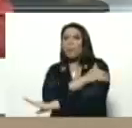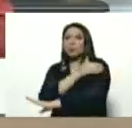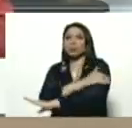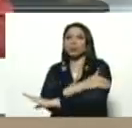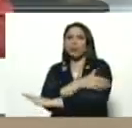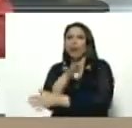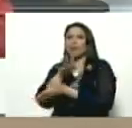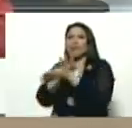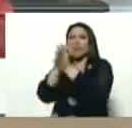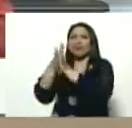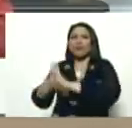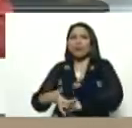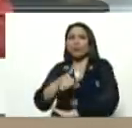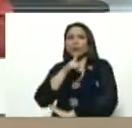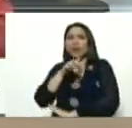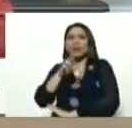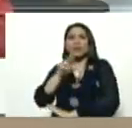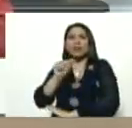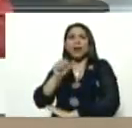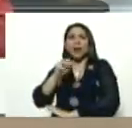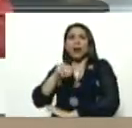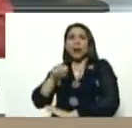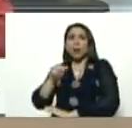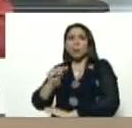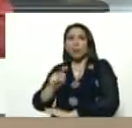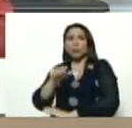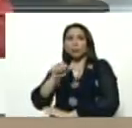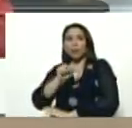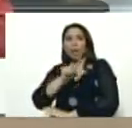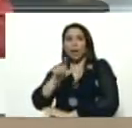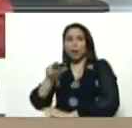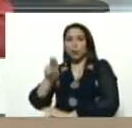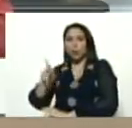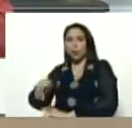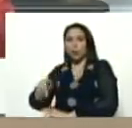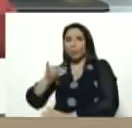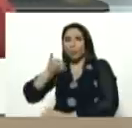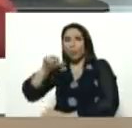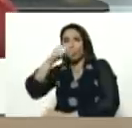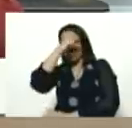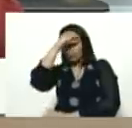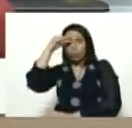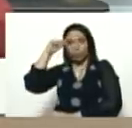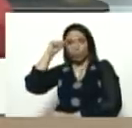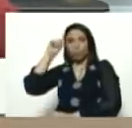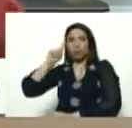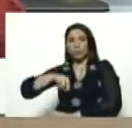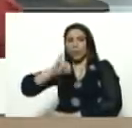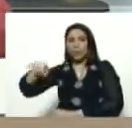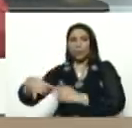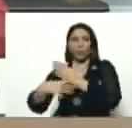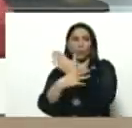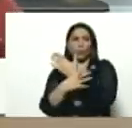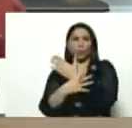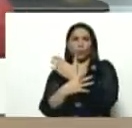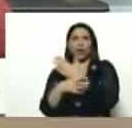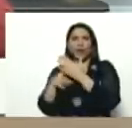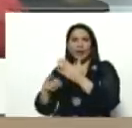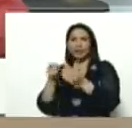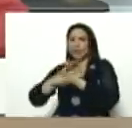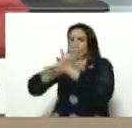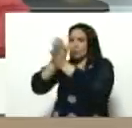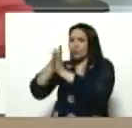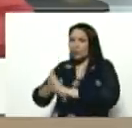destruyó, Ramos Alú, Julio Borges, y Guaidó, ellos destruyeron, dividieron, y